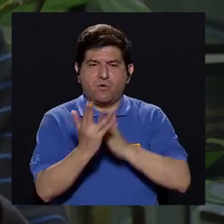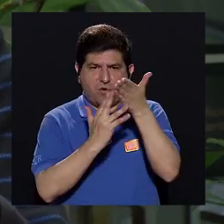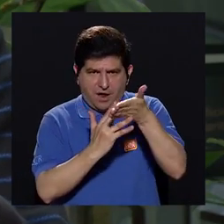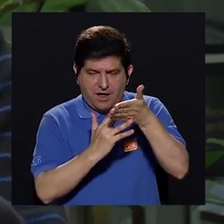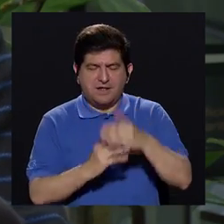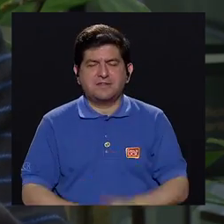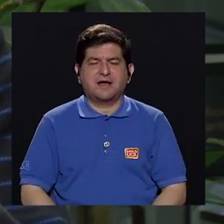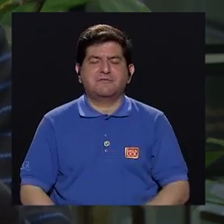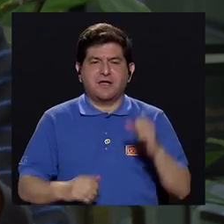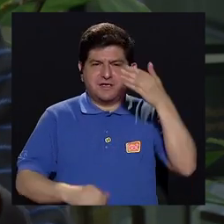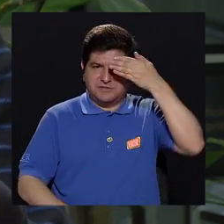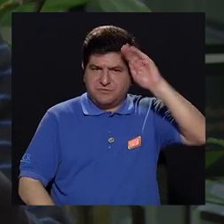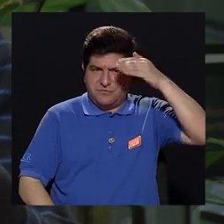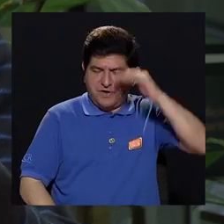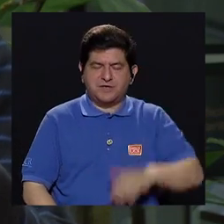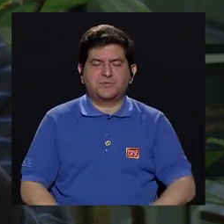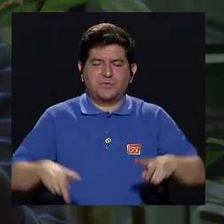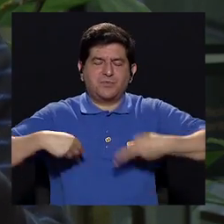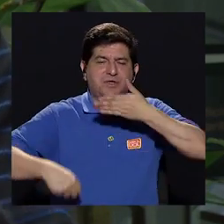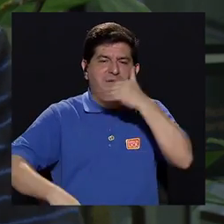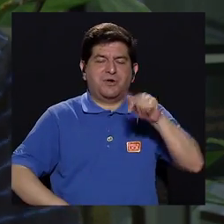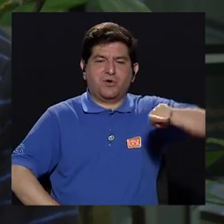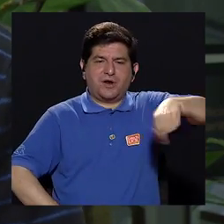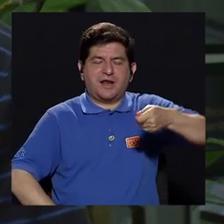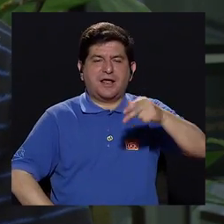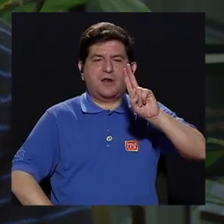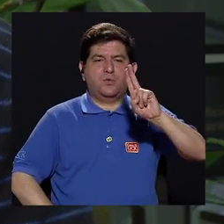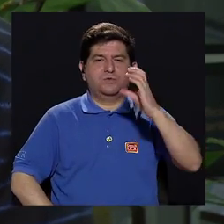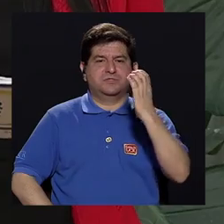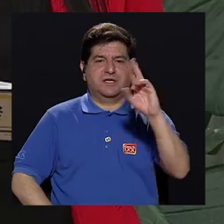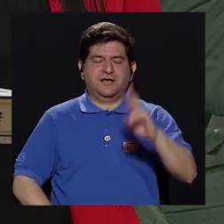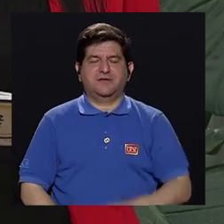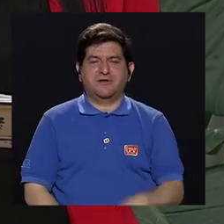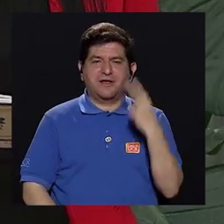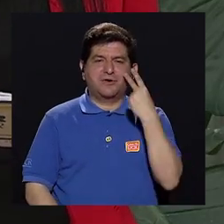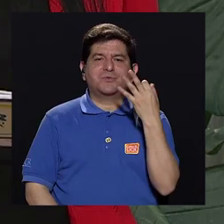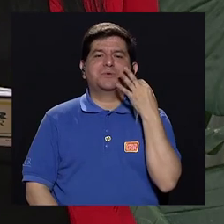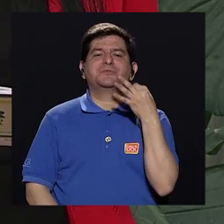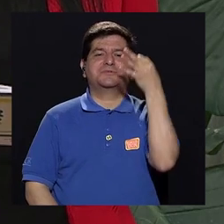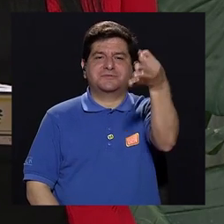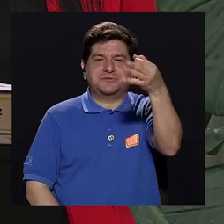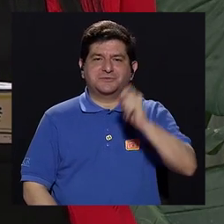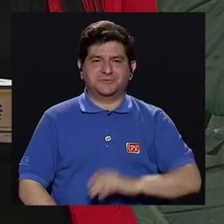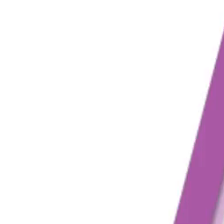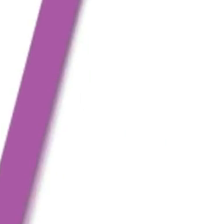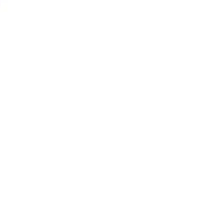a través de nuestro facebook vivir mejor canal UCR hasta pronto